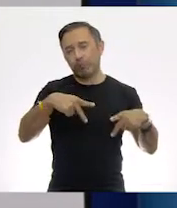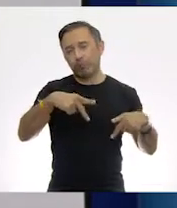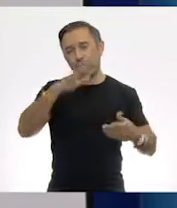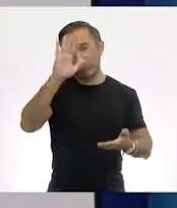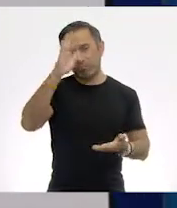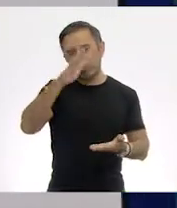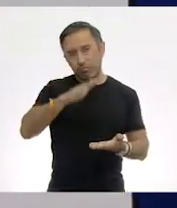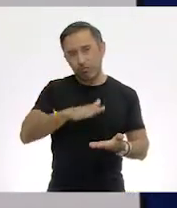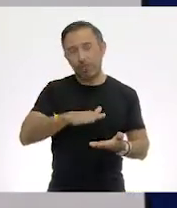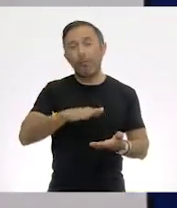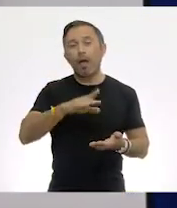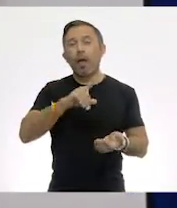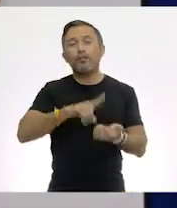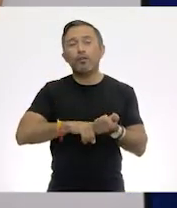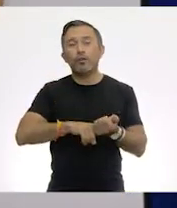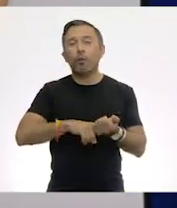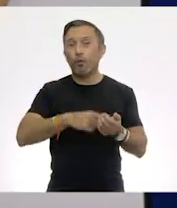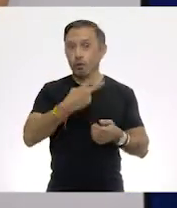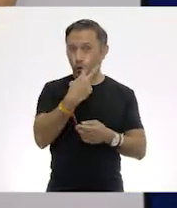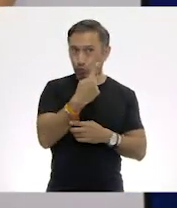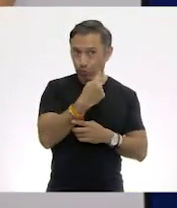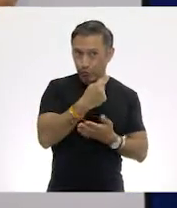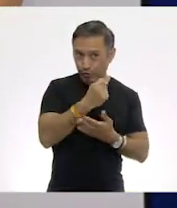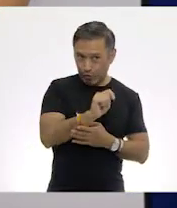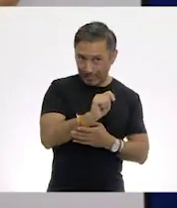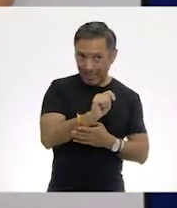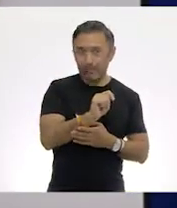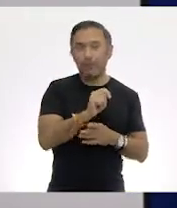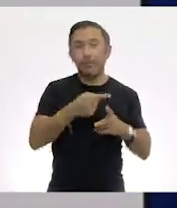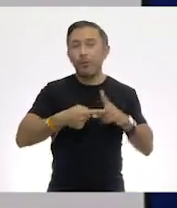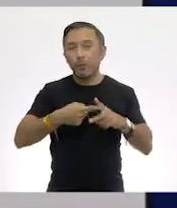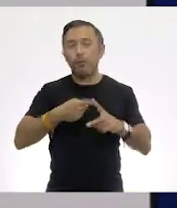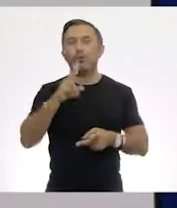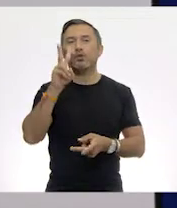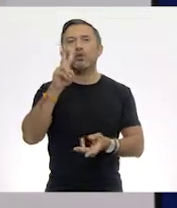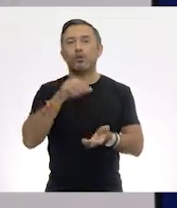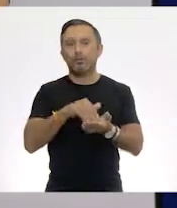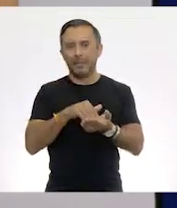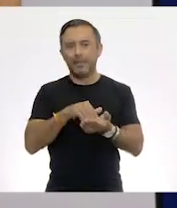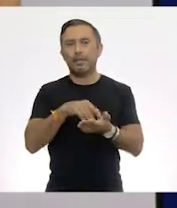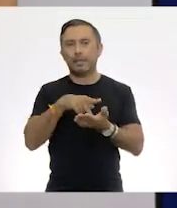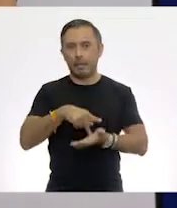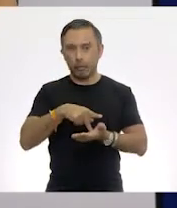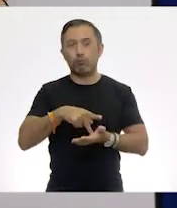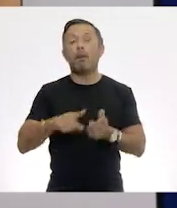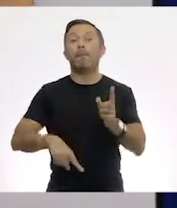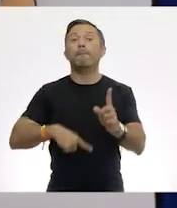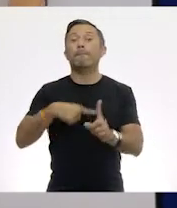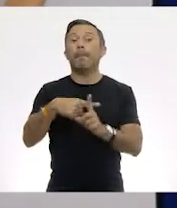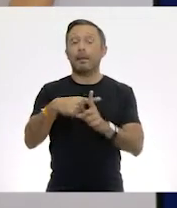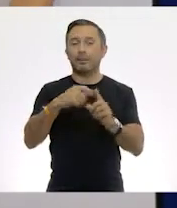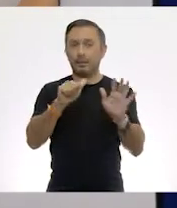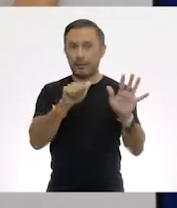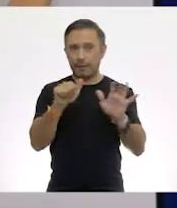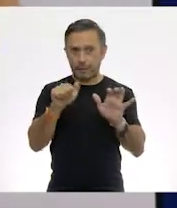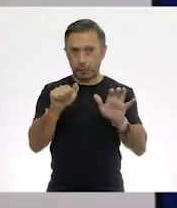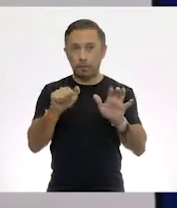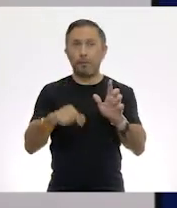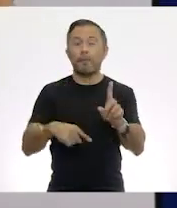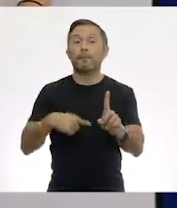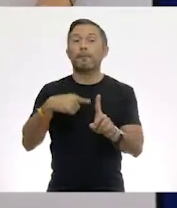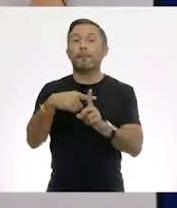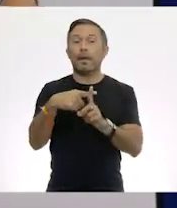mil kilos más 600 más 500.